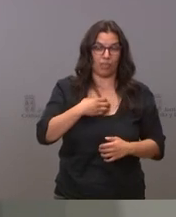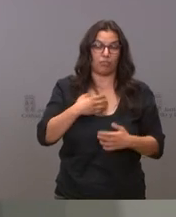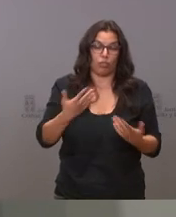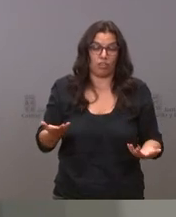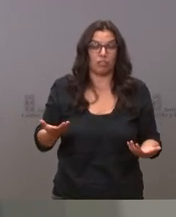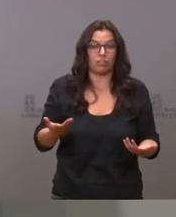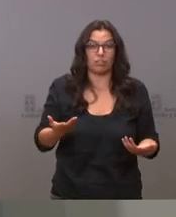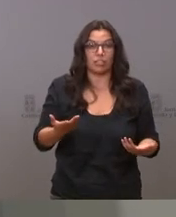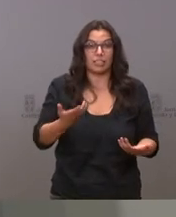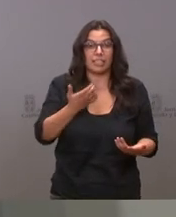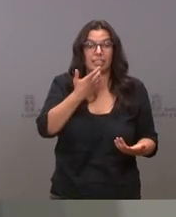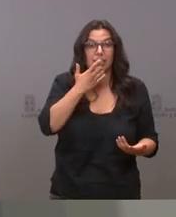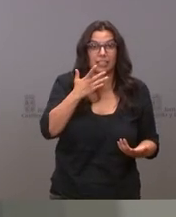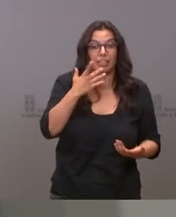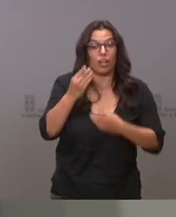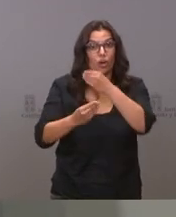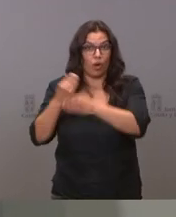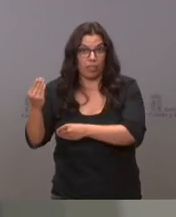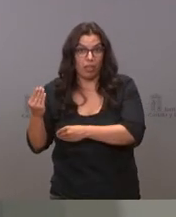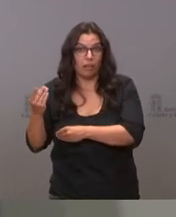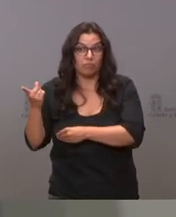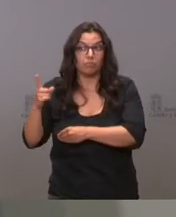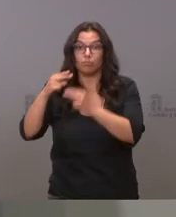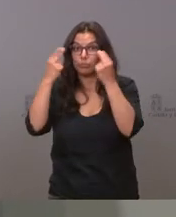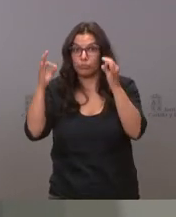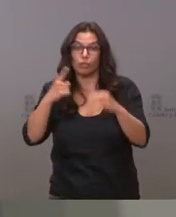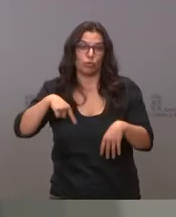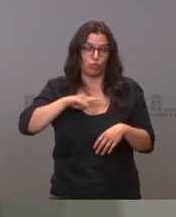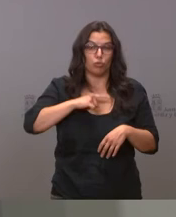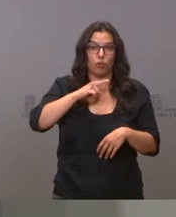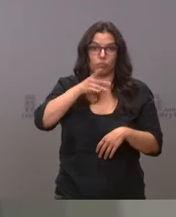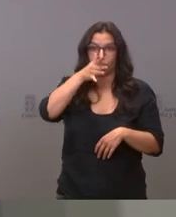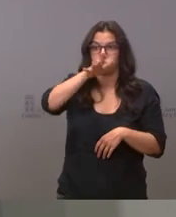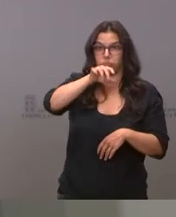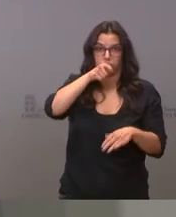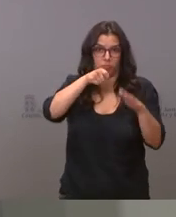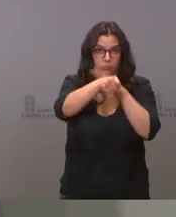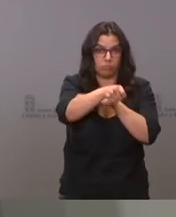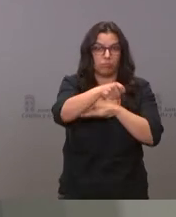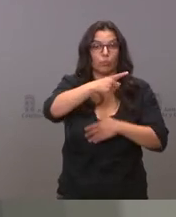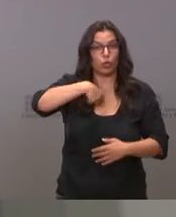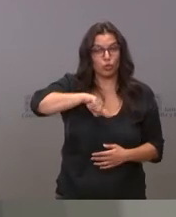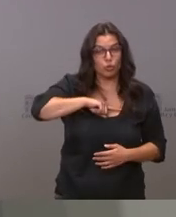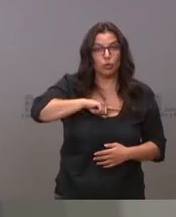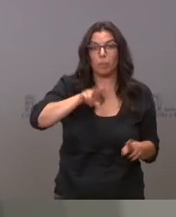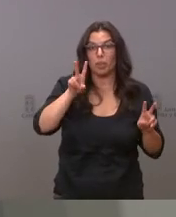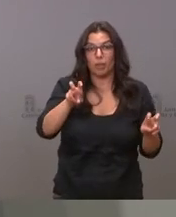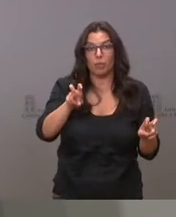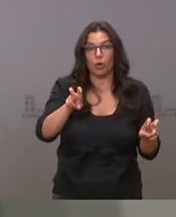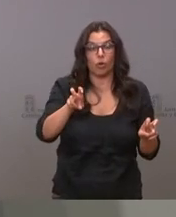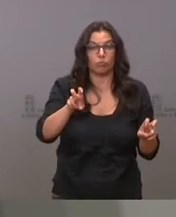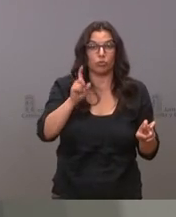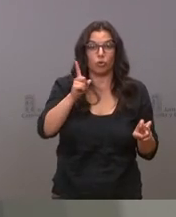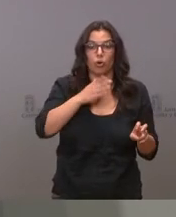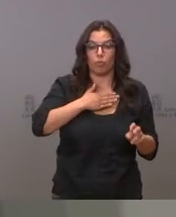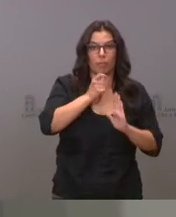tanto si hiciera tal cosa nosotros lo que haríamos sería recurrir pero nuestra intención en principio es mantener